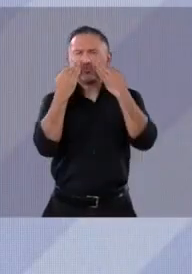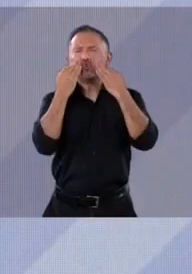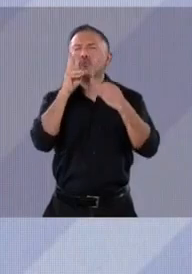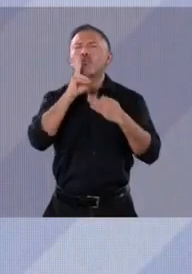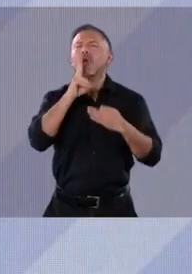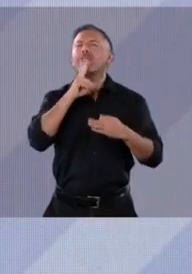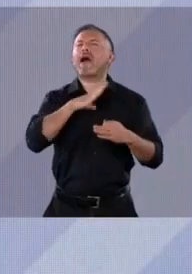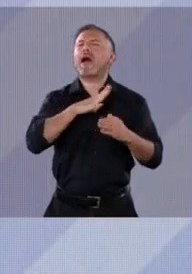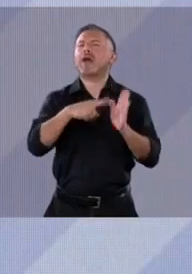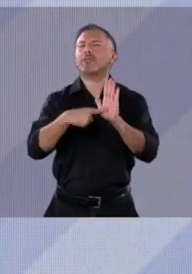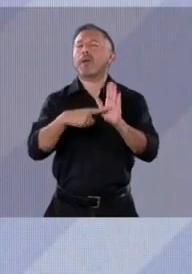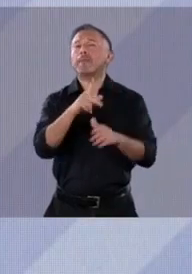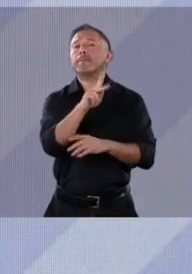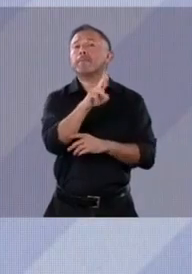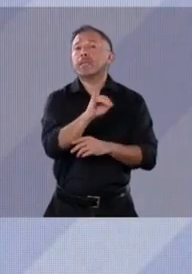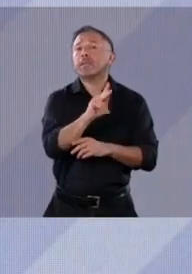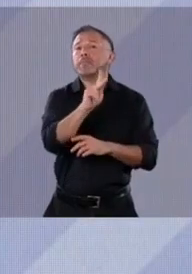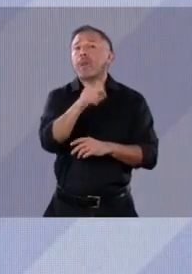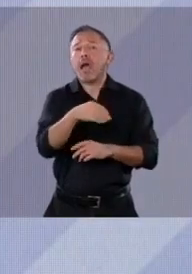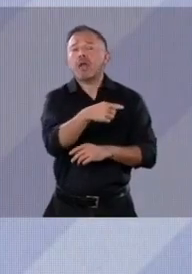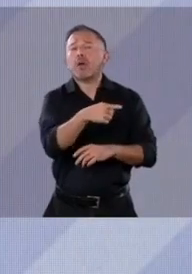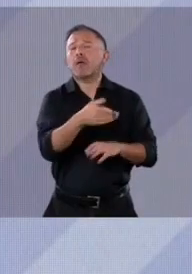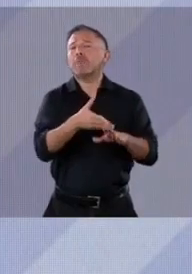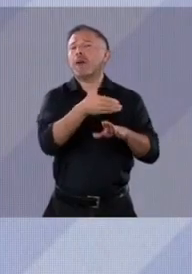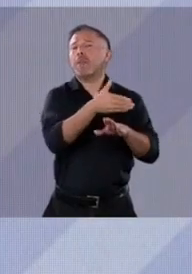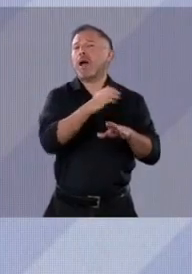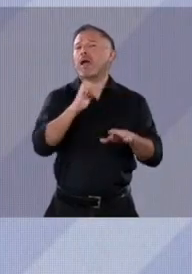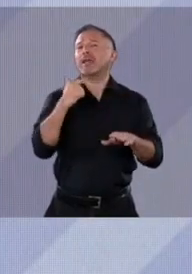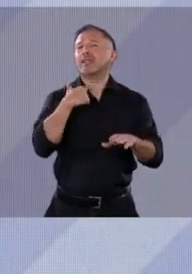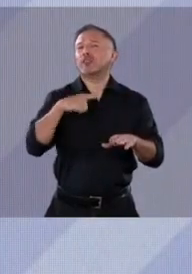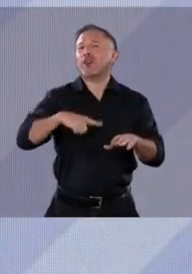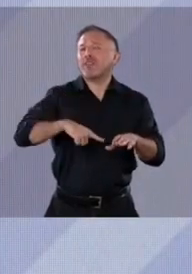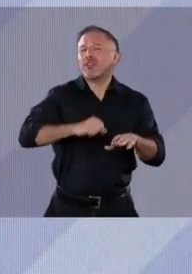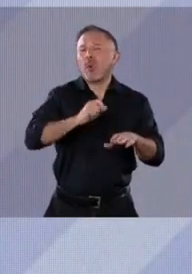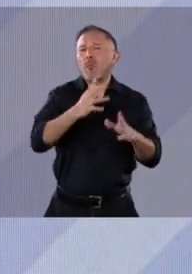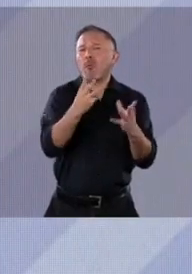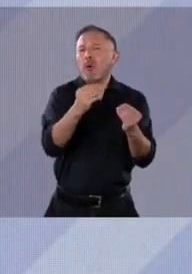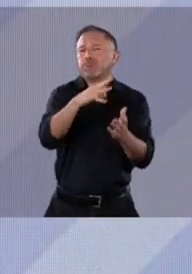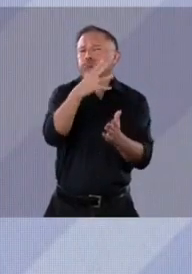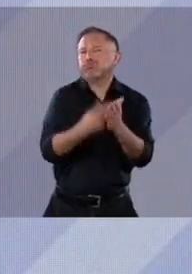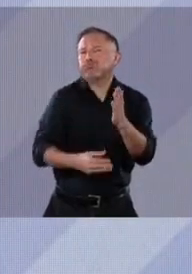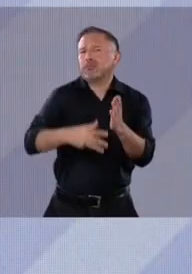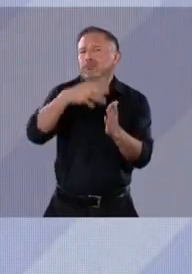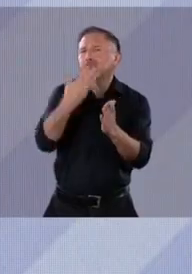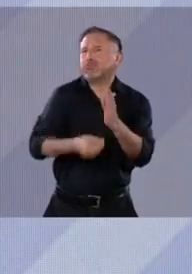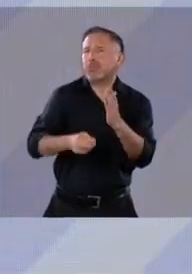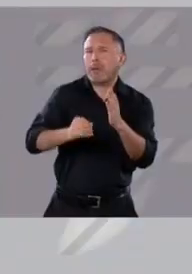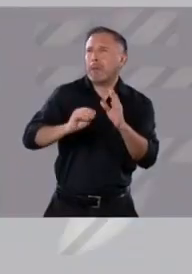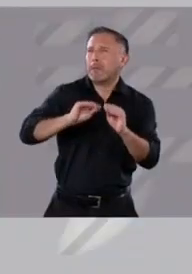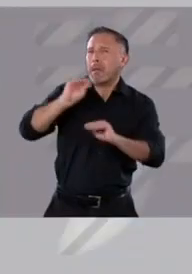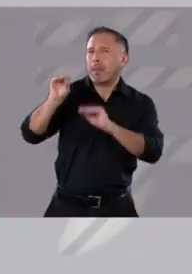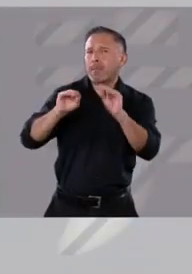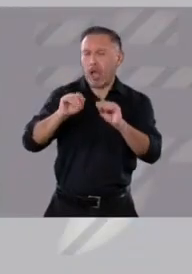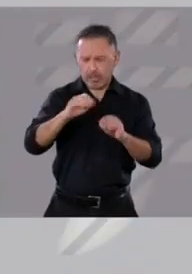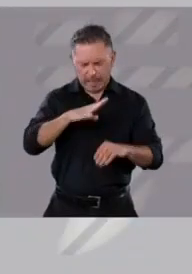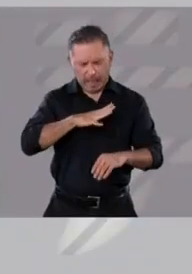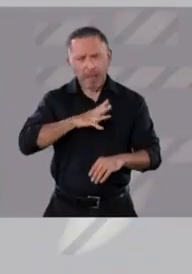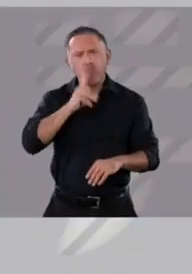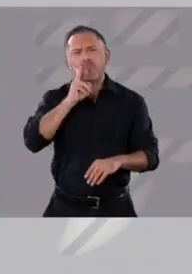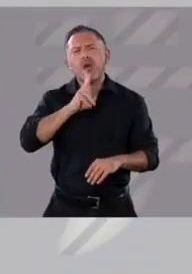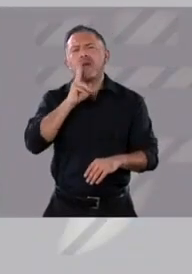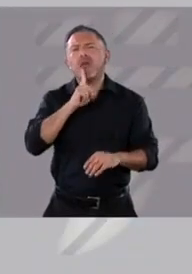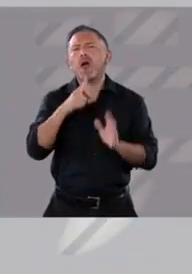gobernadores y prófugos que en funciones. Estos sí son hechos, lo demás es palabrería.